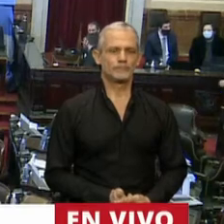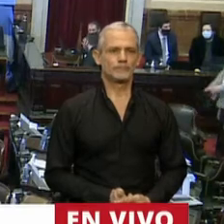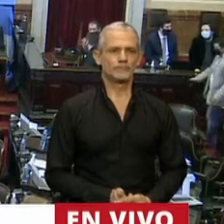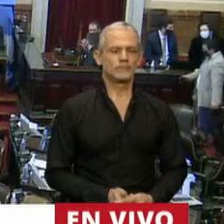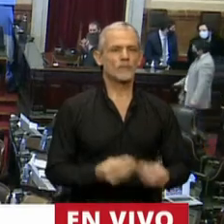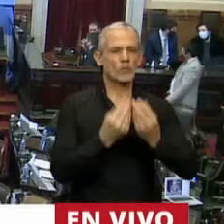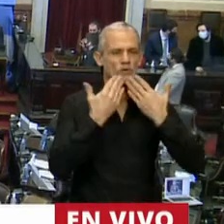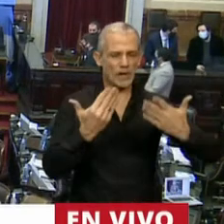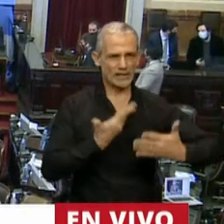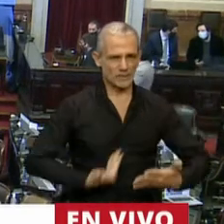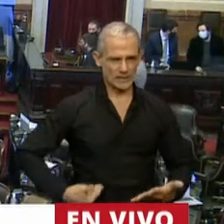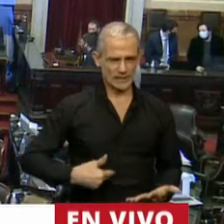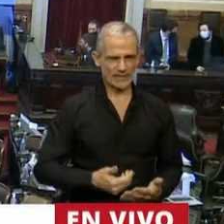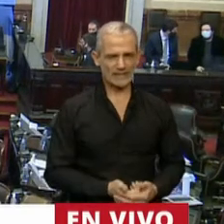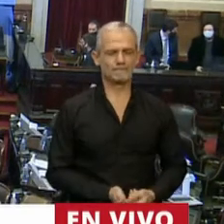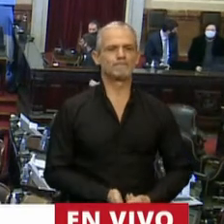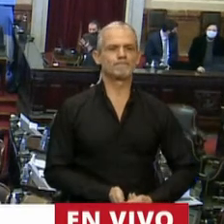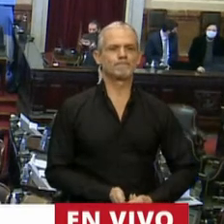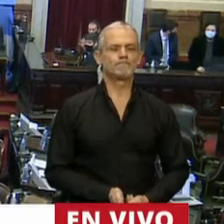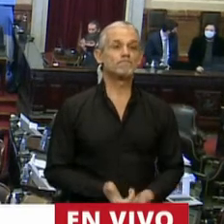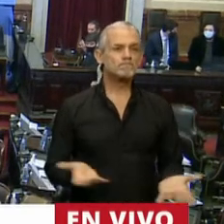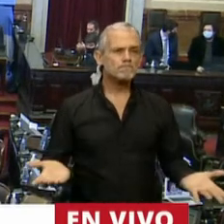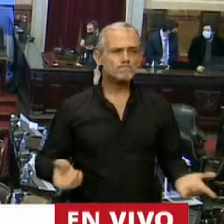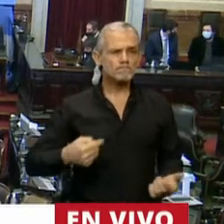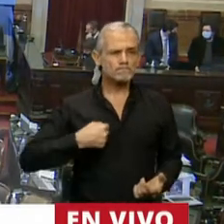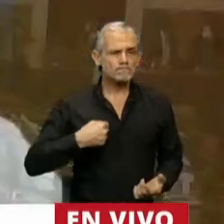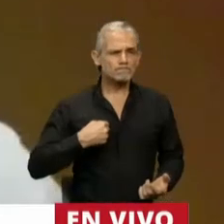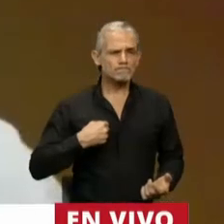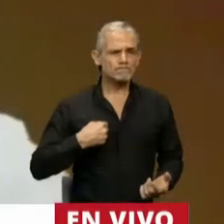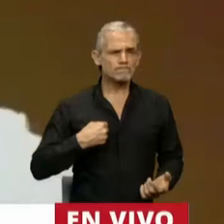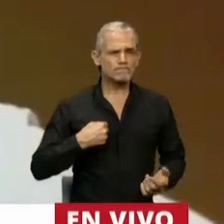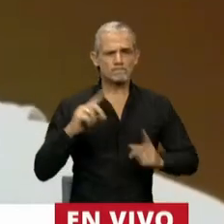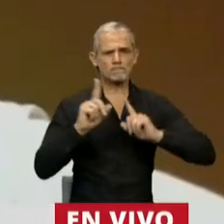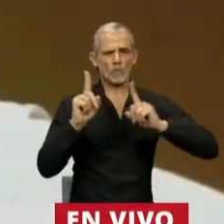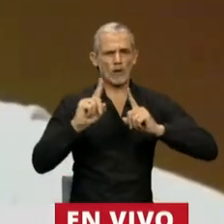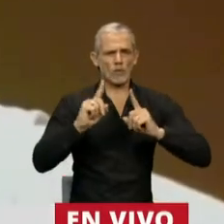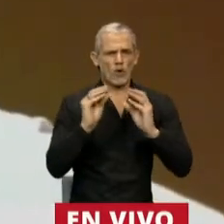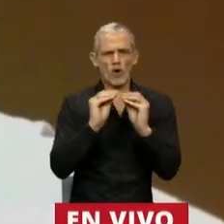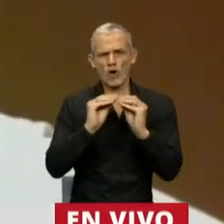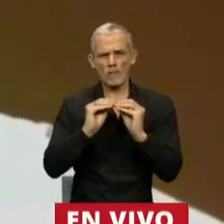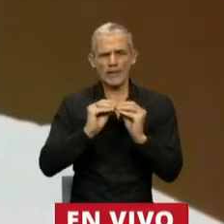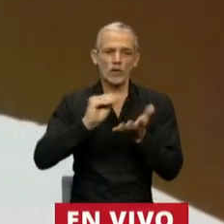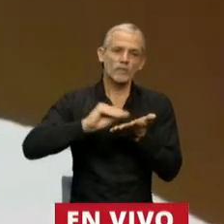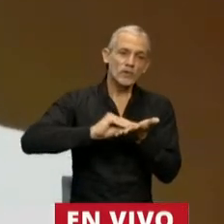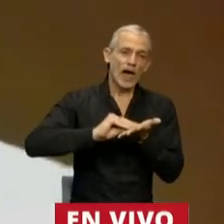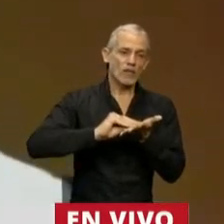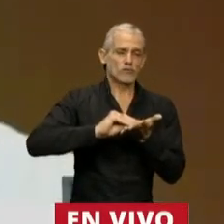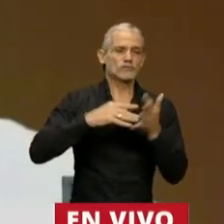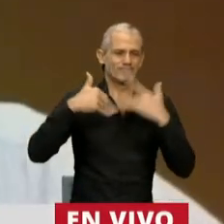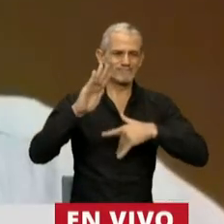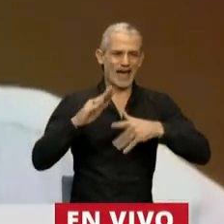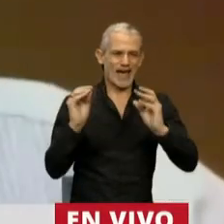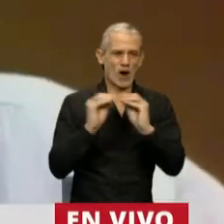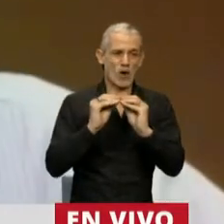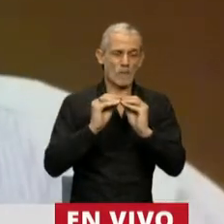Muchas gracias, presidente. Bueno, yo, varios de los colegas diputados y particularmente los